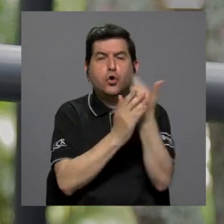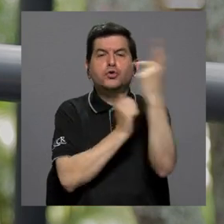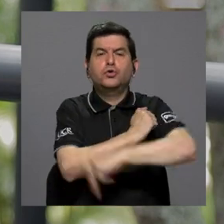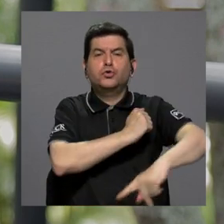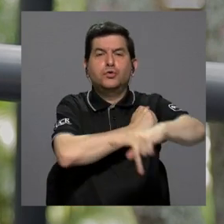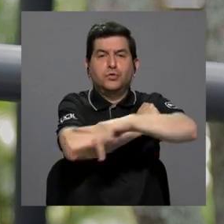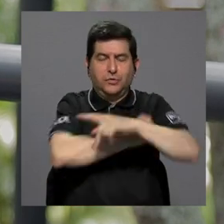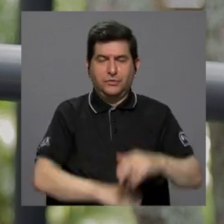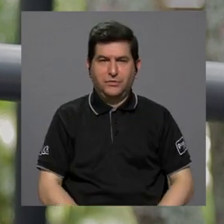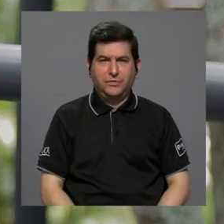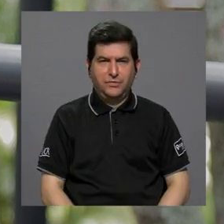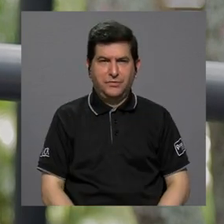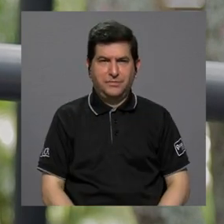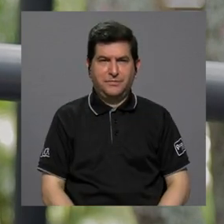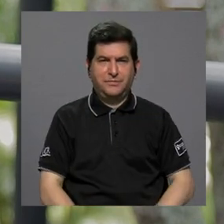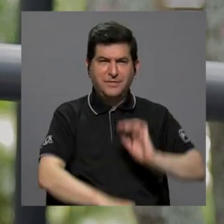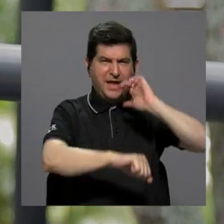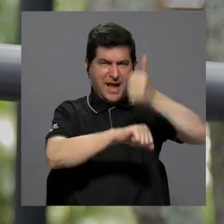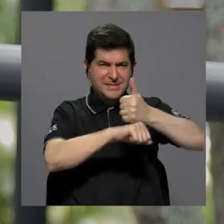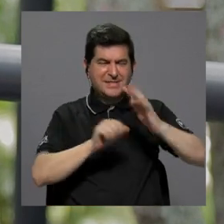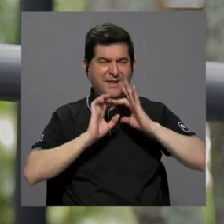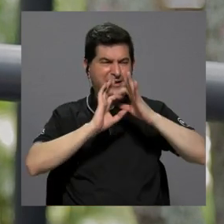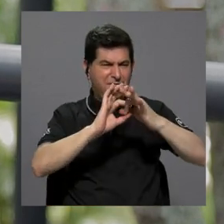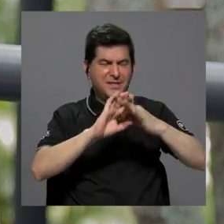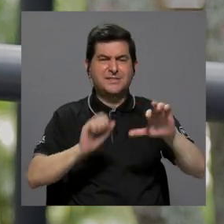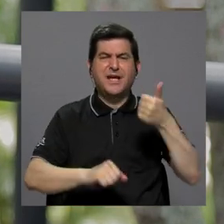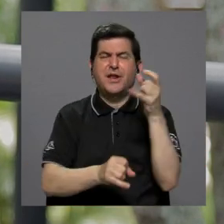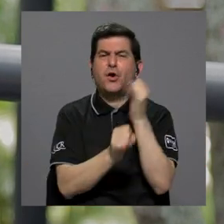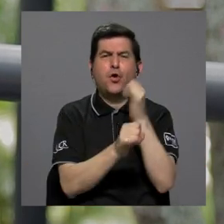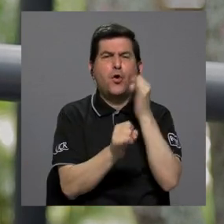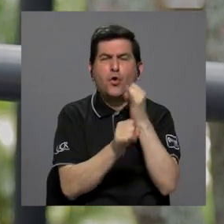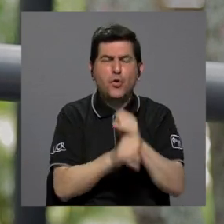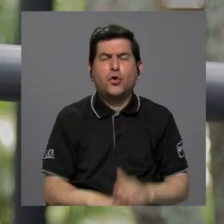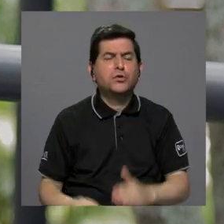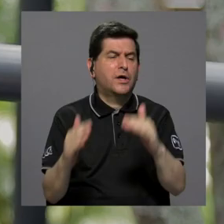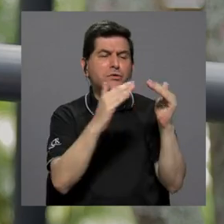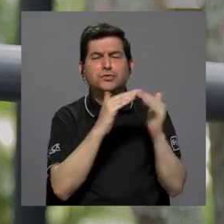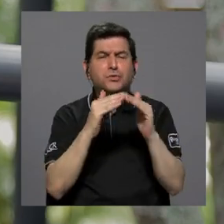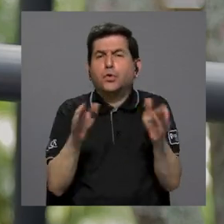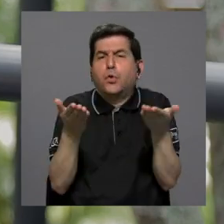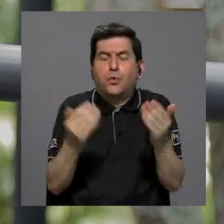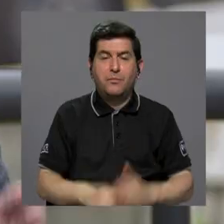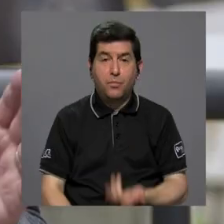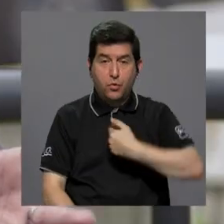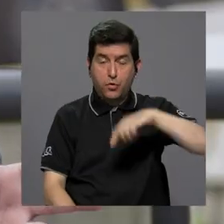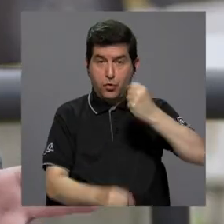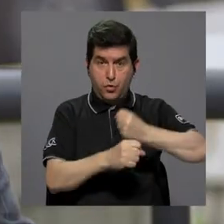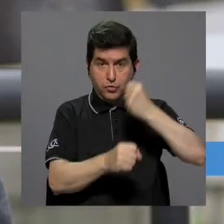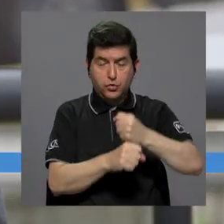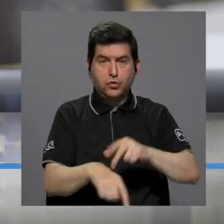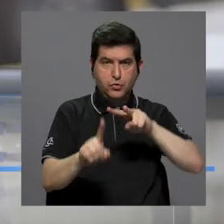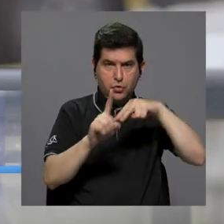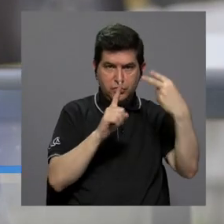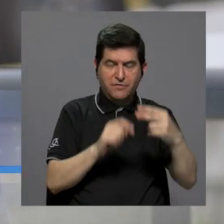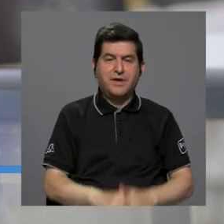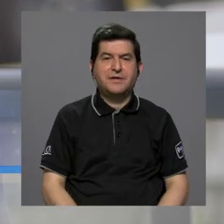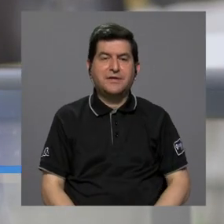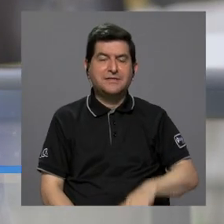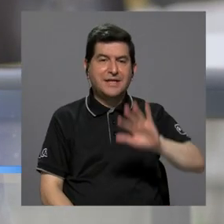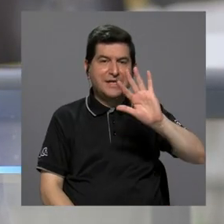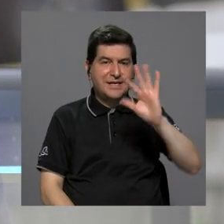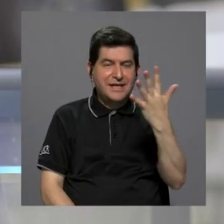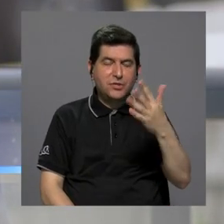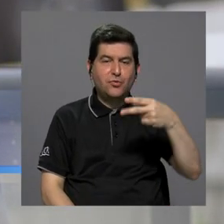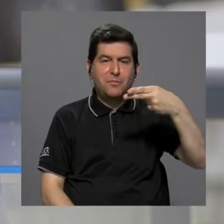resto del país? ¿Cómo se están estableciendo esos vínculos con otras instituciones, con comunidades? Nosotros trabajamos con el enfoque de la